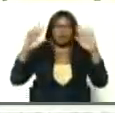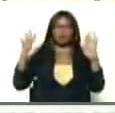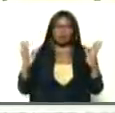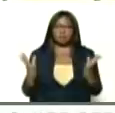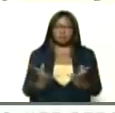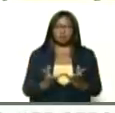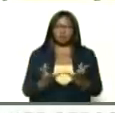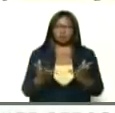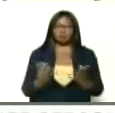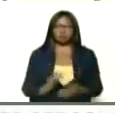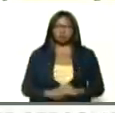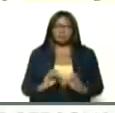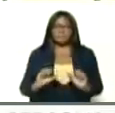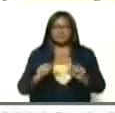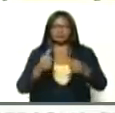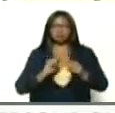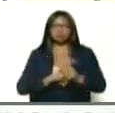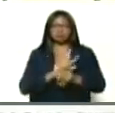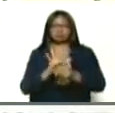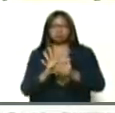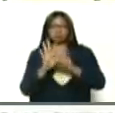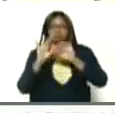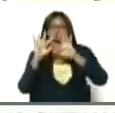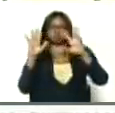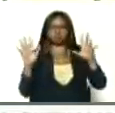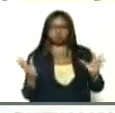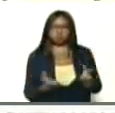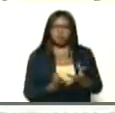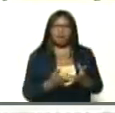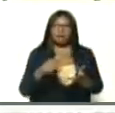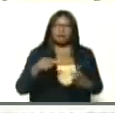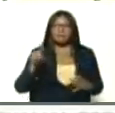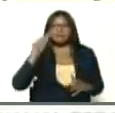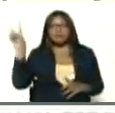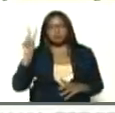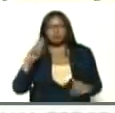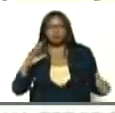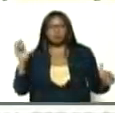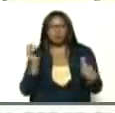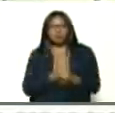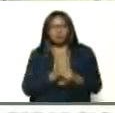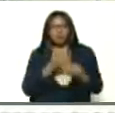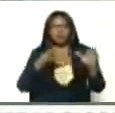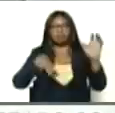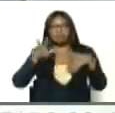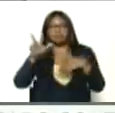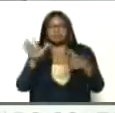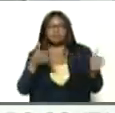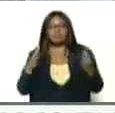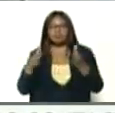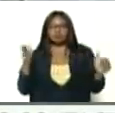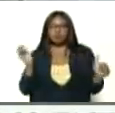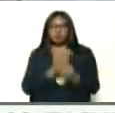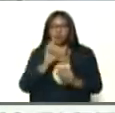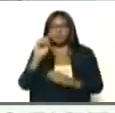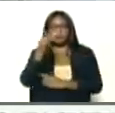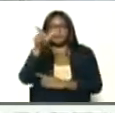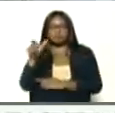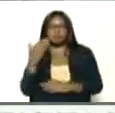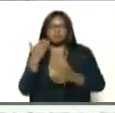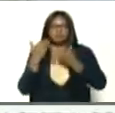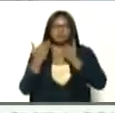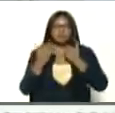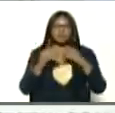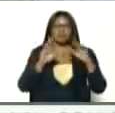pandemia, y Venezuela detectó su primer caso el 13 de marzo, y el